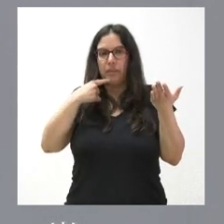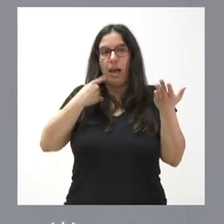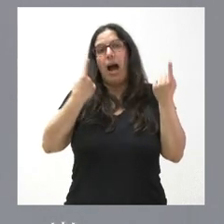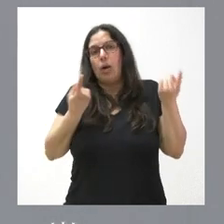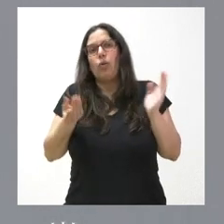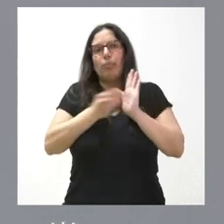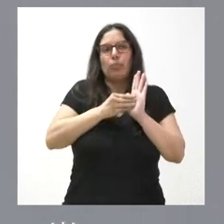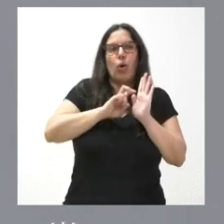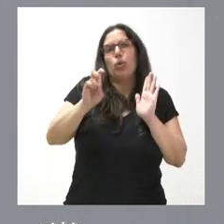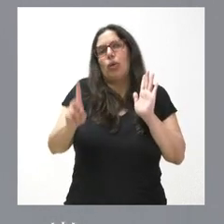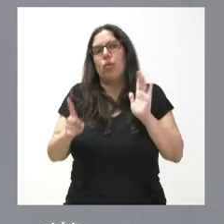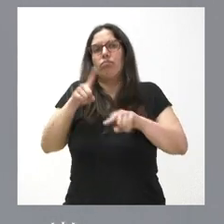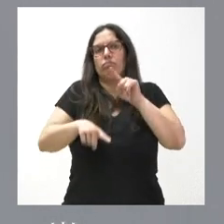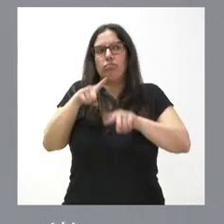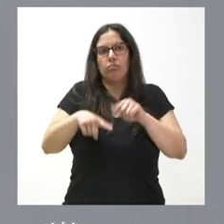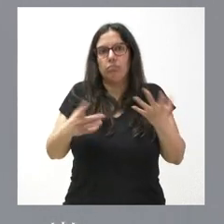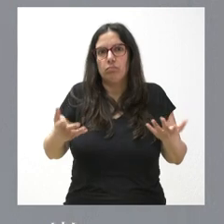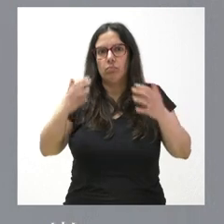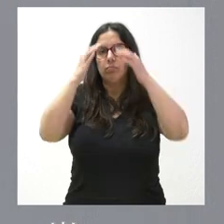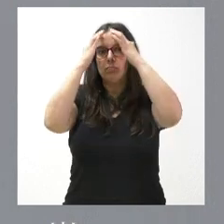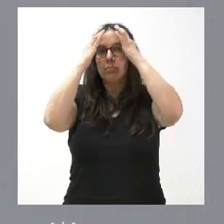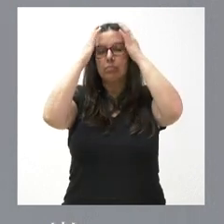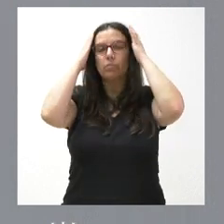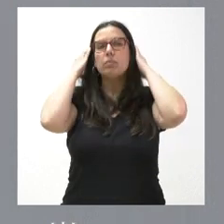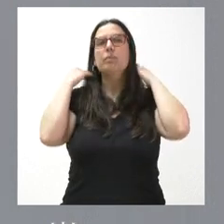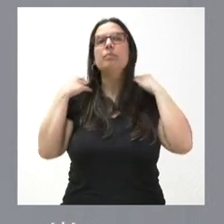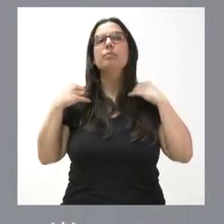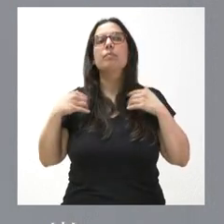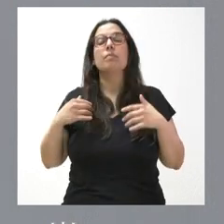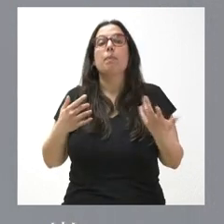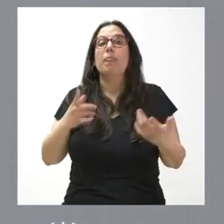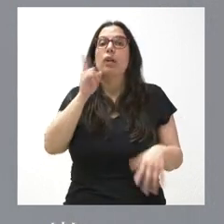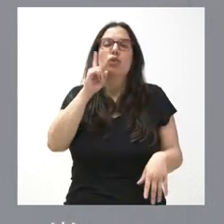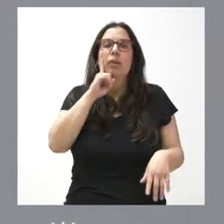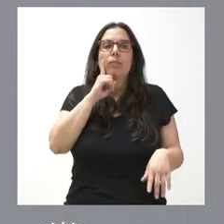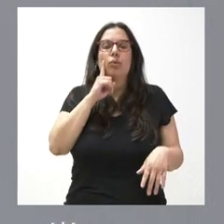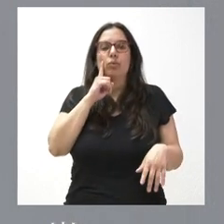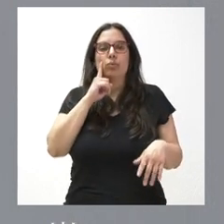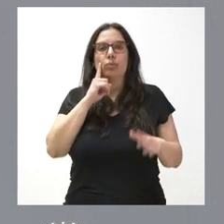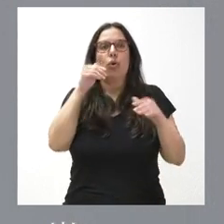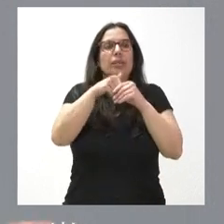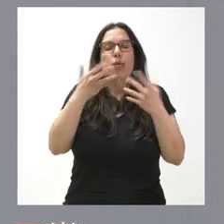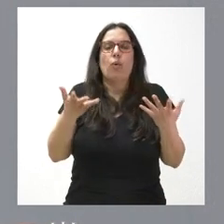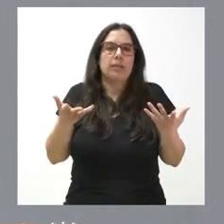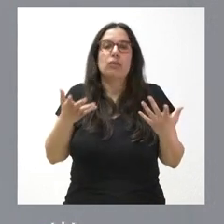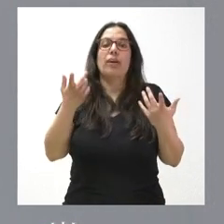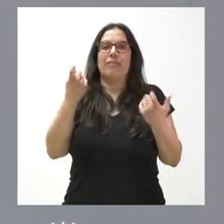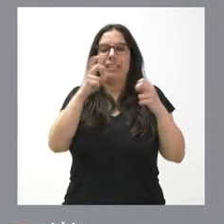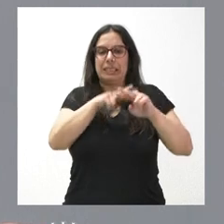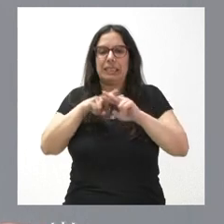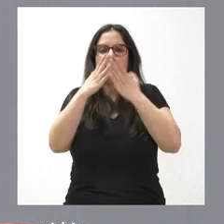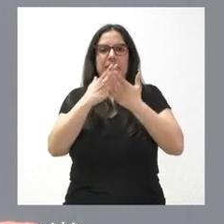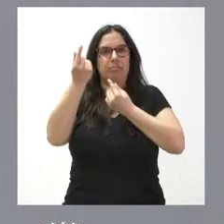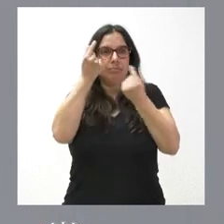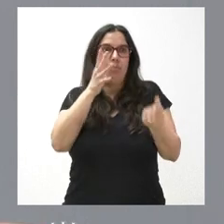puesto de manifiesto favorablemente y otras no, pero no sabemos en qué sentido y con qué contenido. Por tanto, vamos a analizarlo con detalle, porque es un